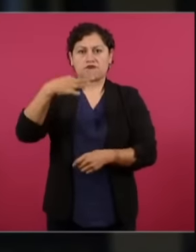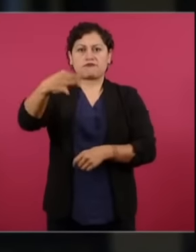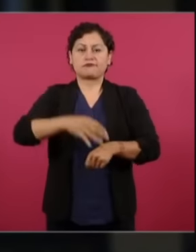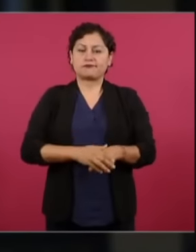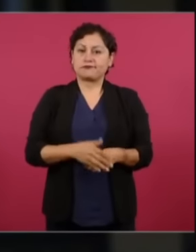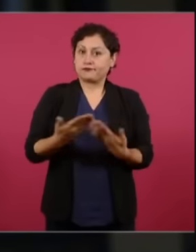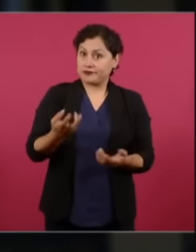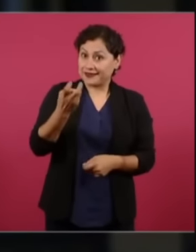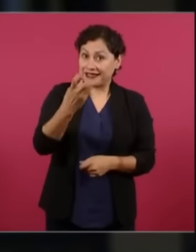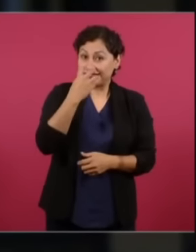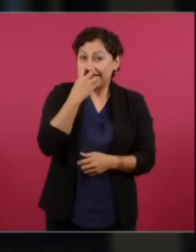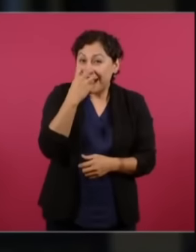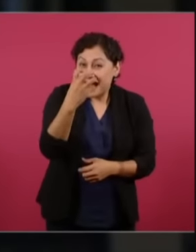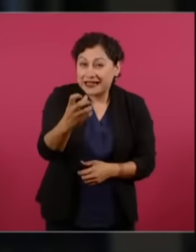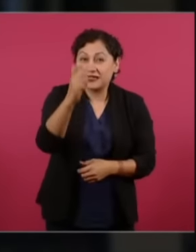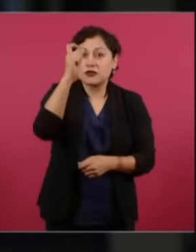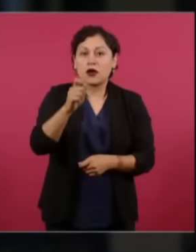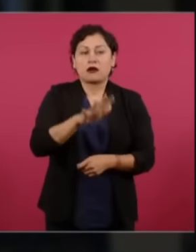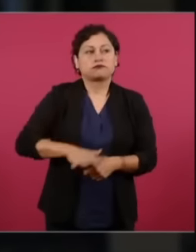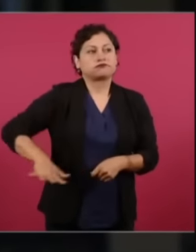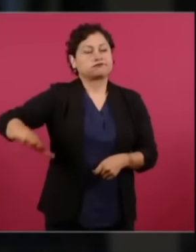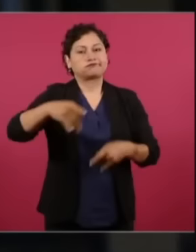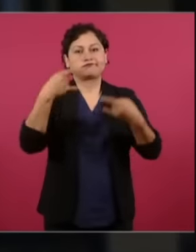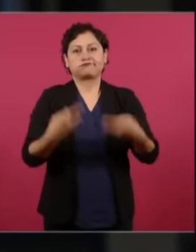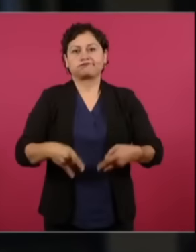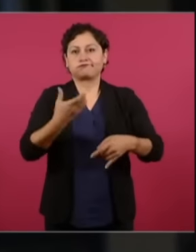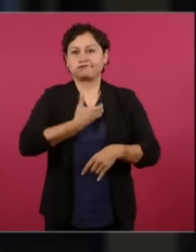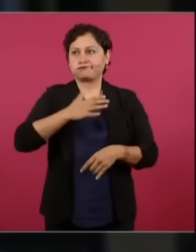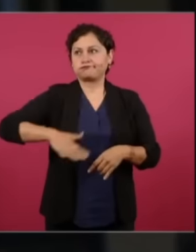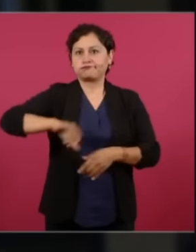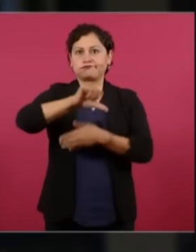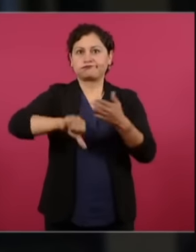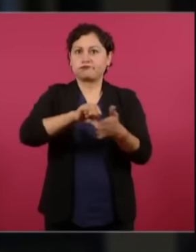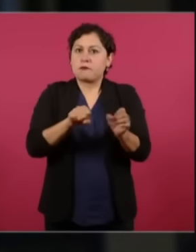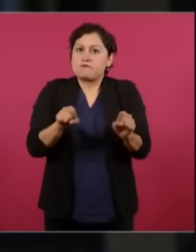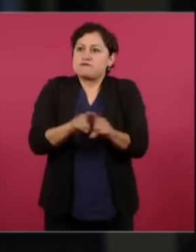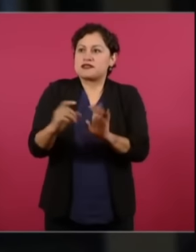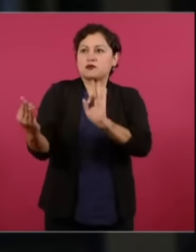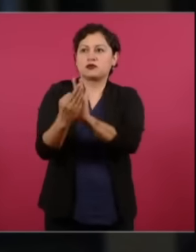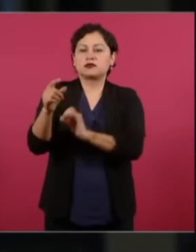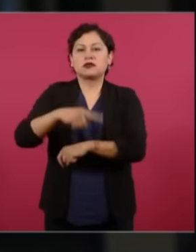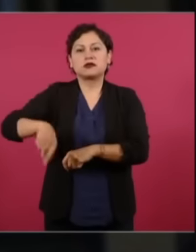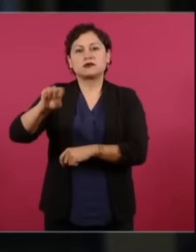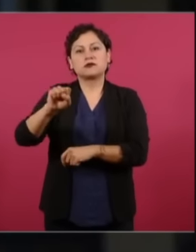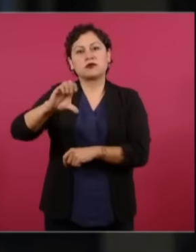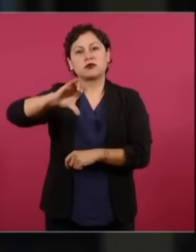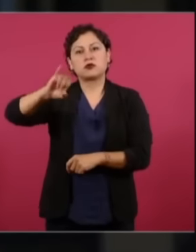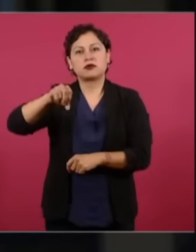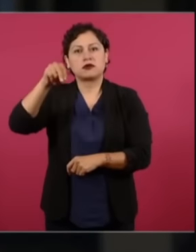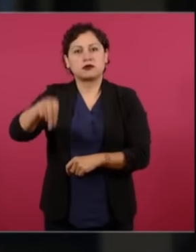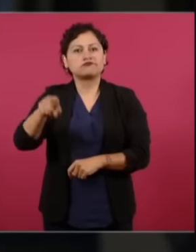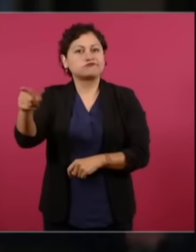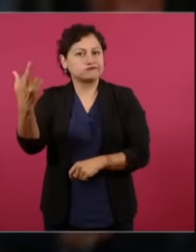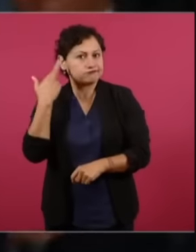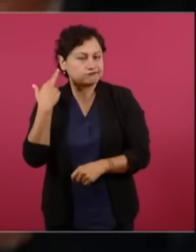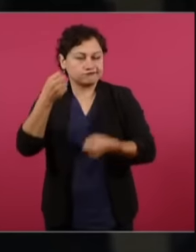retumbó en los edificios del primer cuadro del Centro Histórico, incluido el edificio de la Suprema Corte. Presidente, a la par de